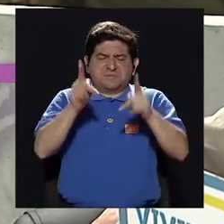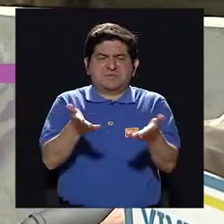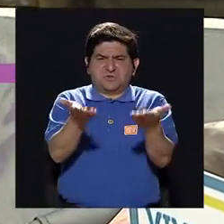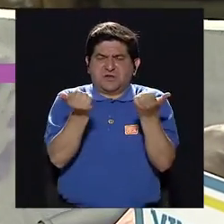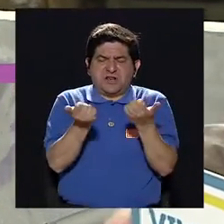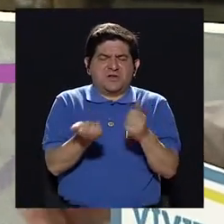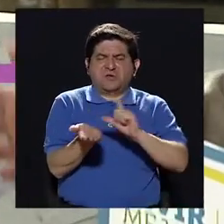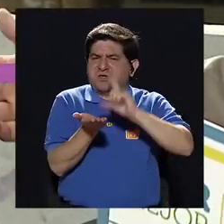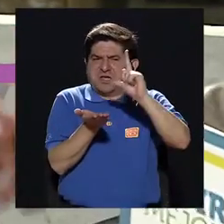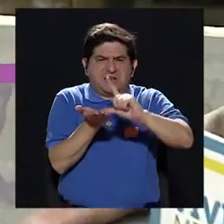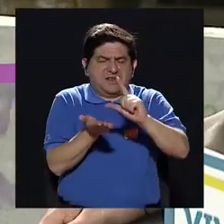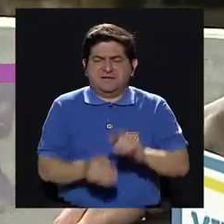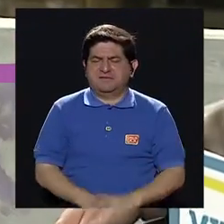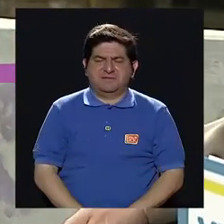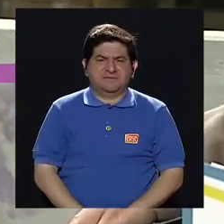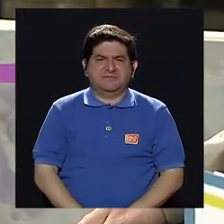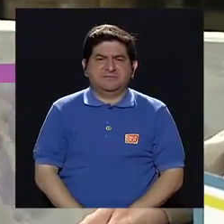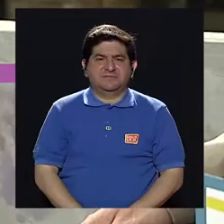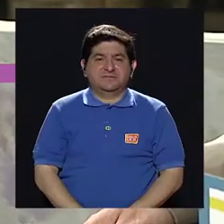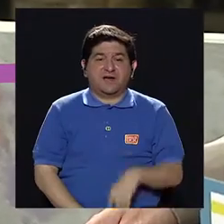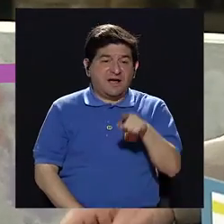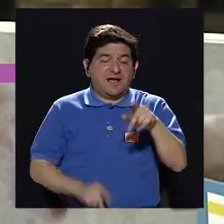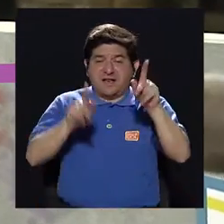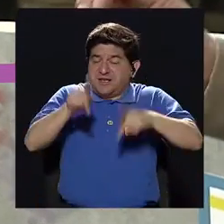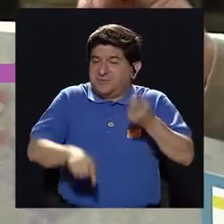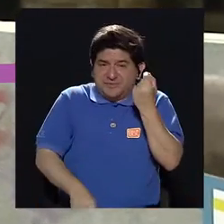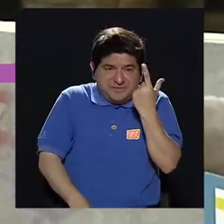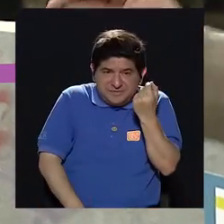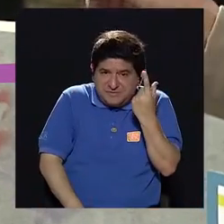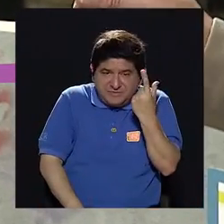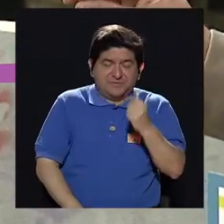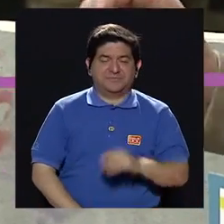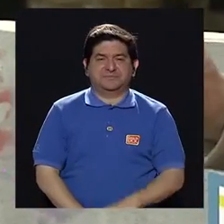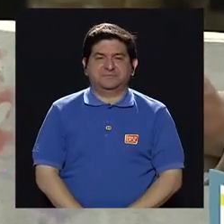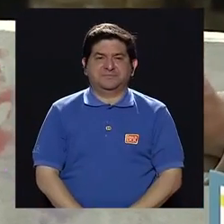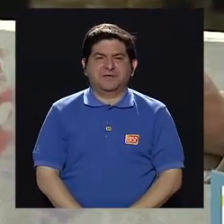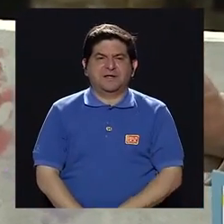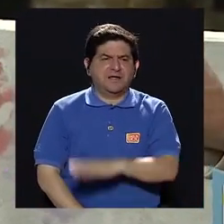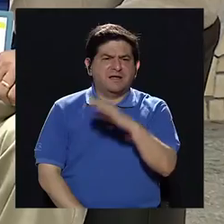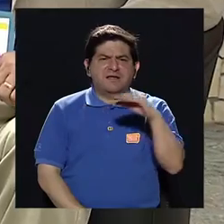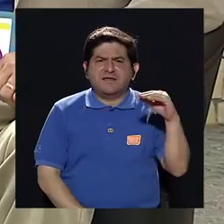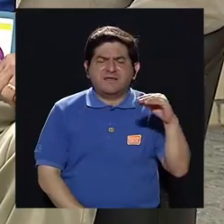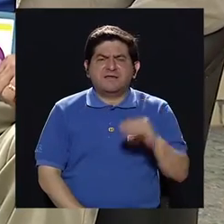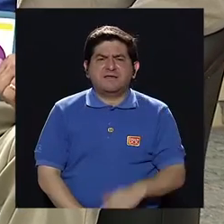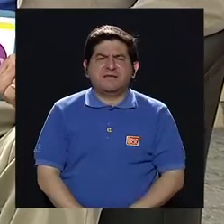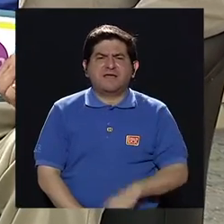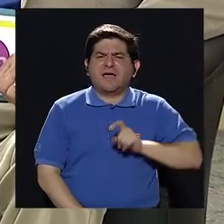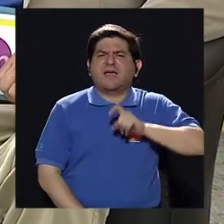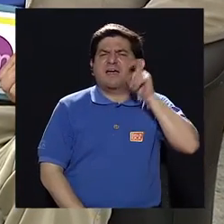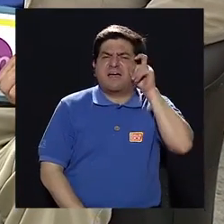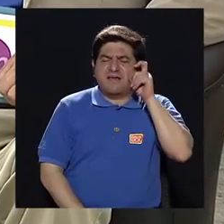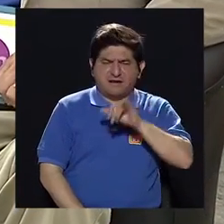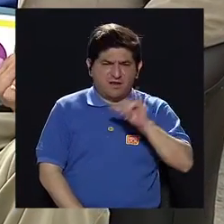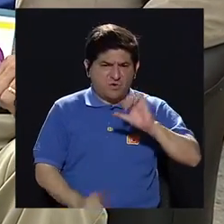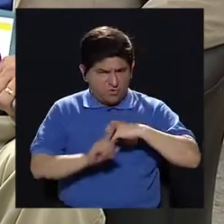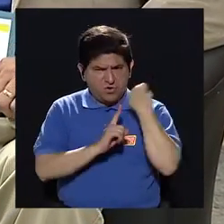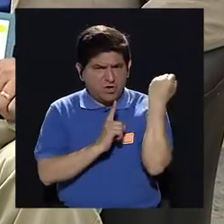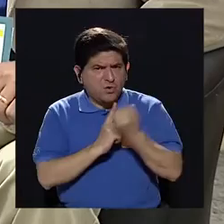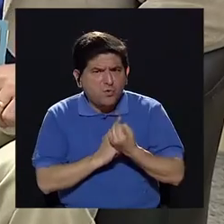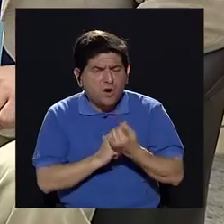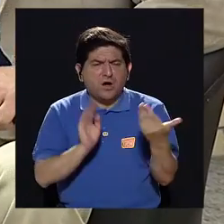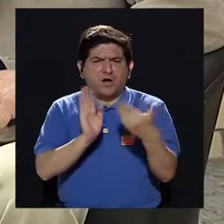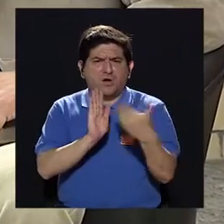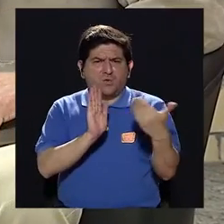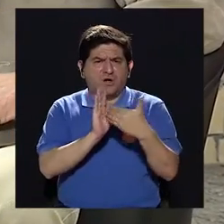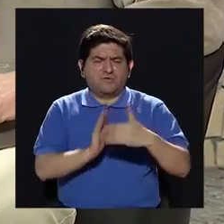es por perder lecciones. lo va a comprender, así nomás. Y en términos de sexo, ¿se comporta de la